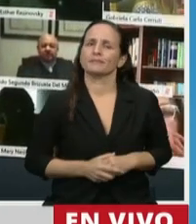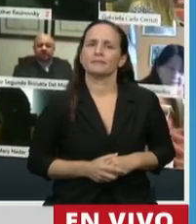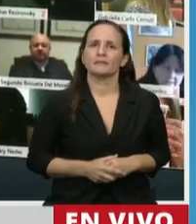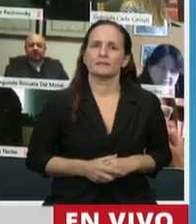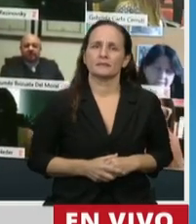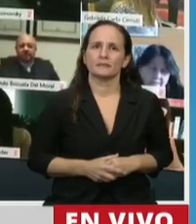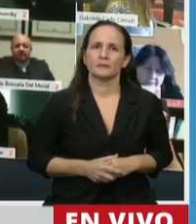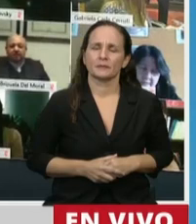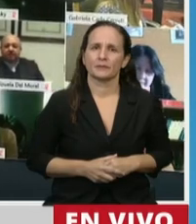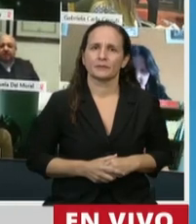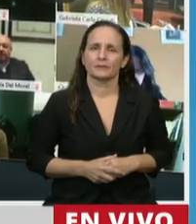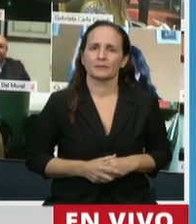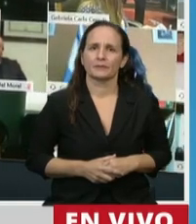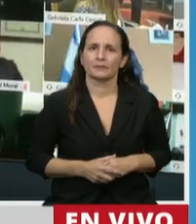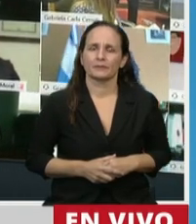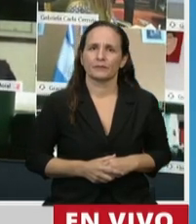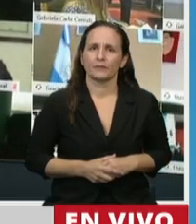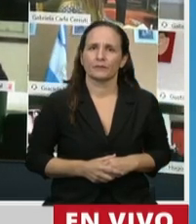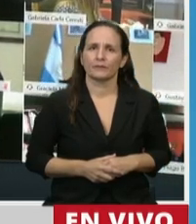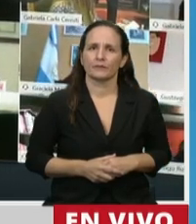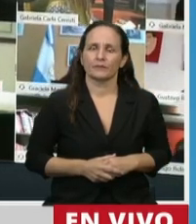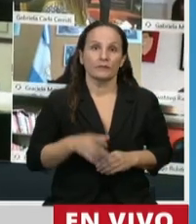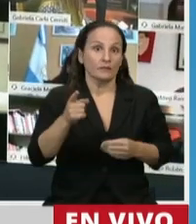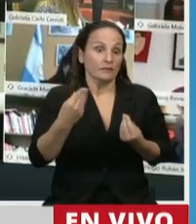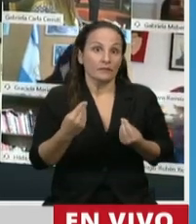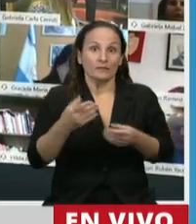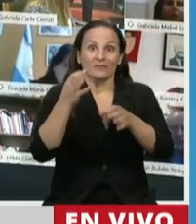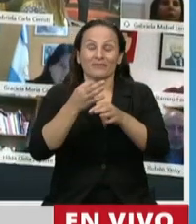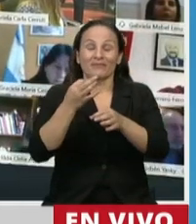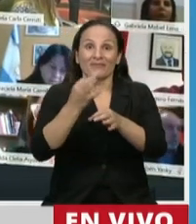aún sin poder mantener la presencialidad.